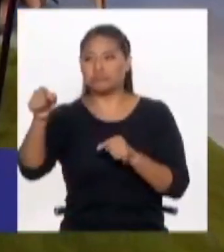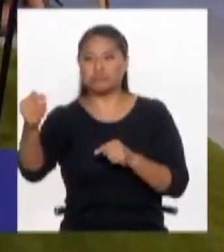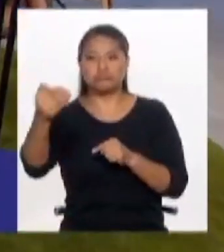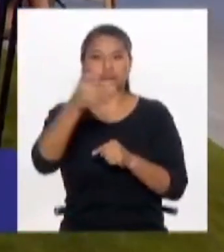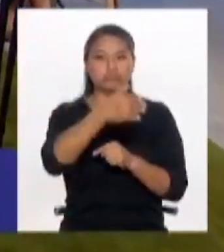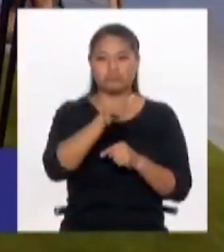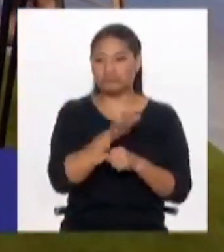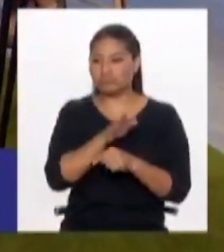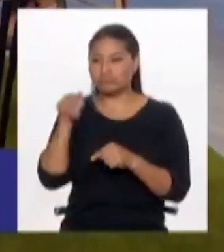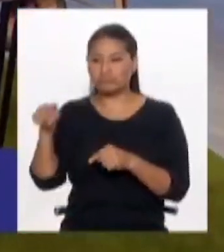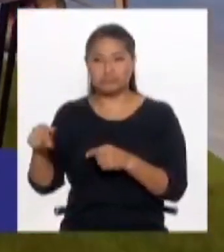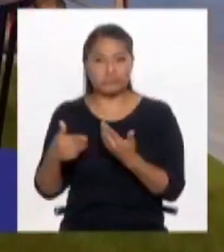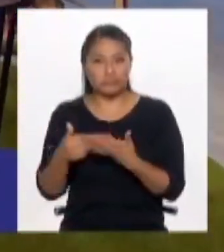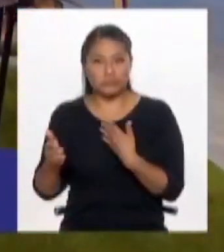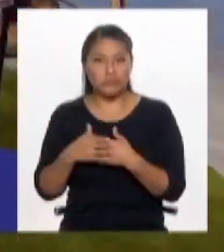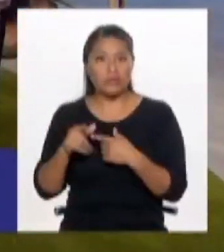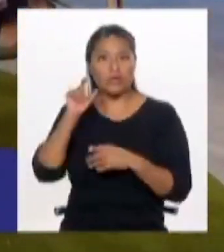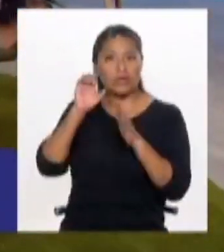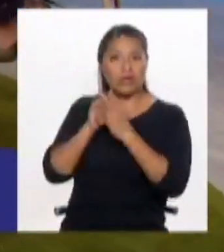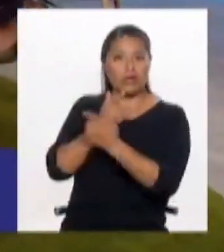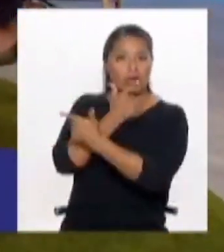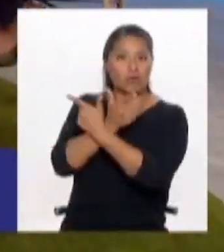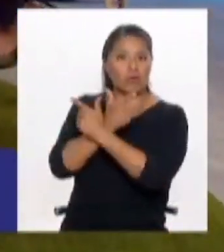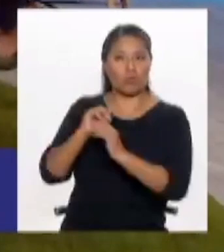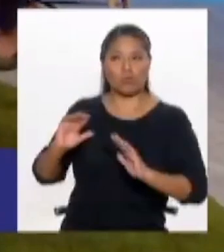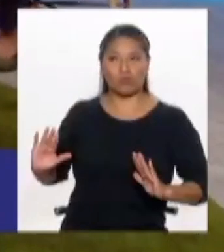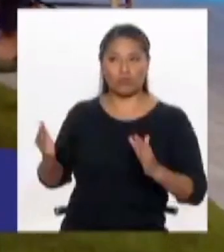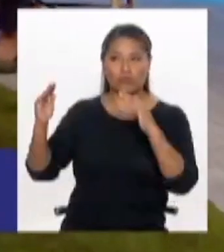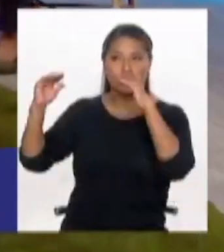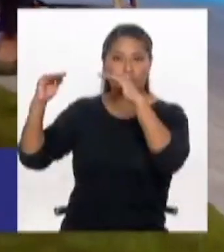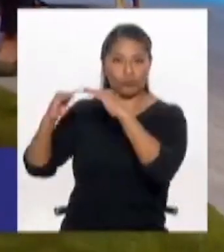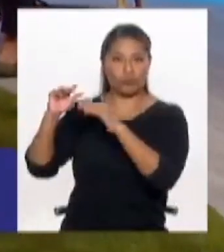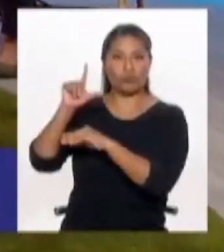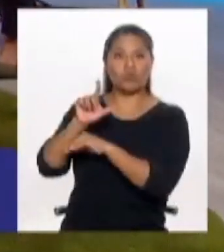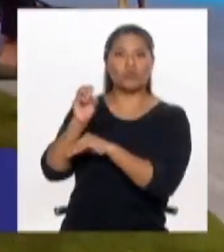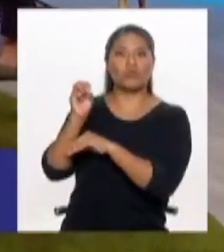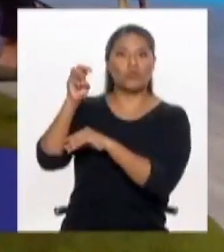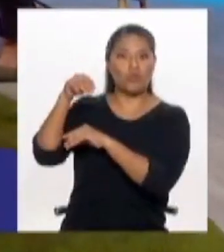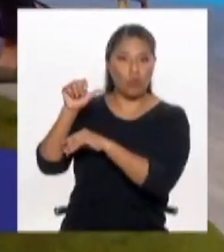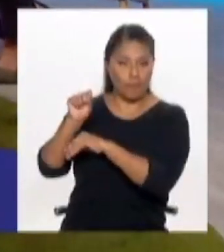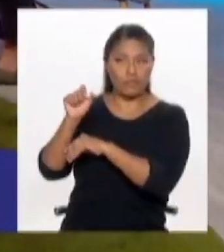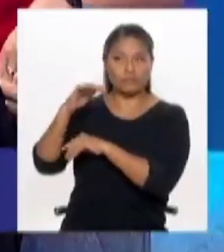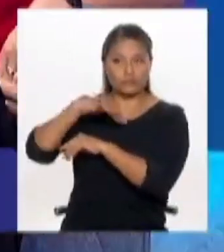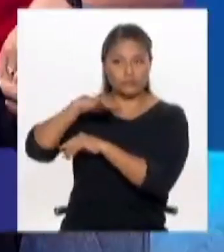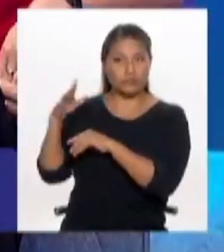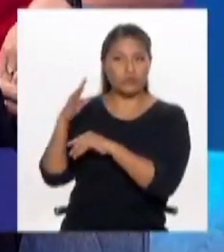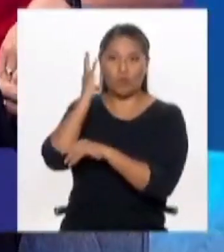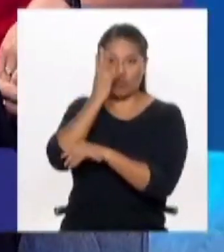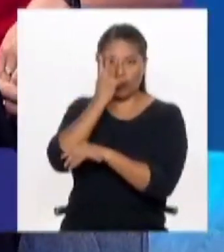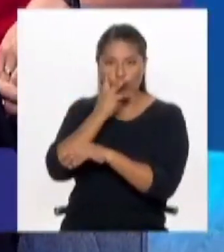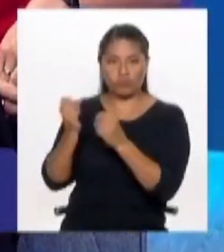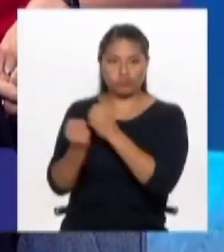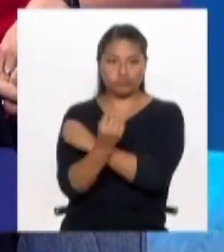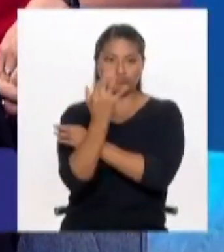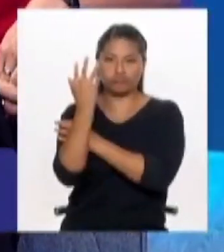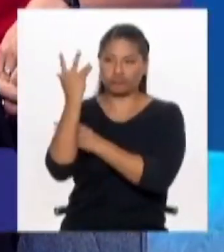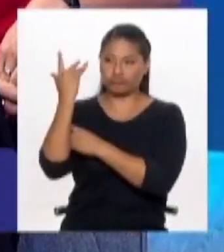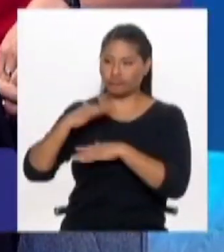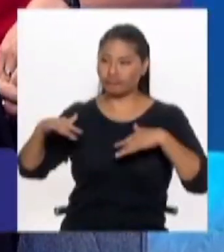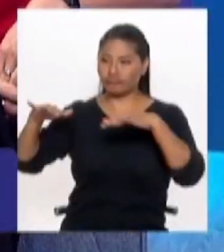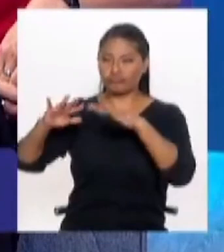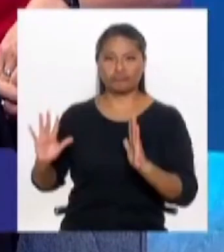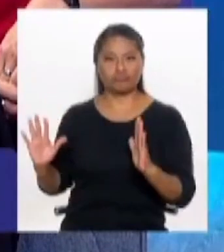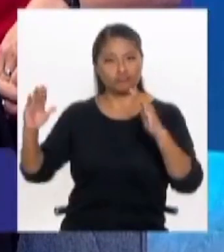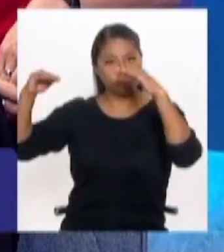San Juan de Lurigancho hay unas lomas que son durante la mitad del año un parque hermoso y fantástico porque esas